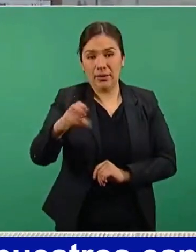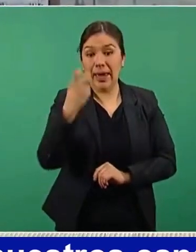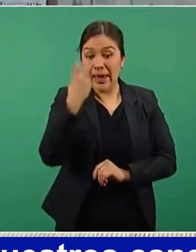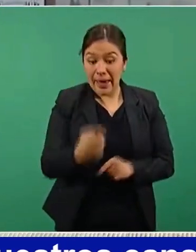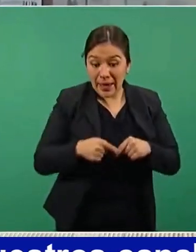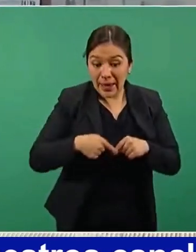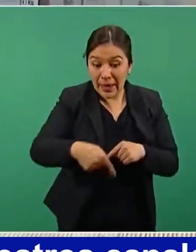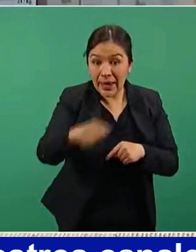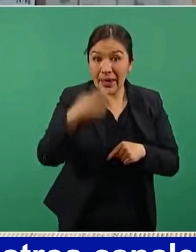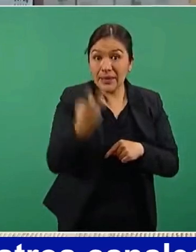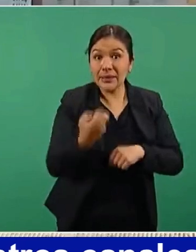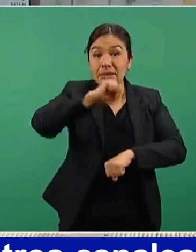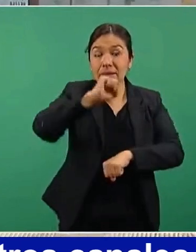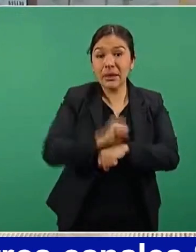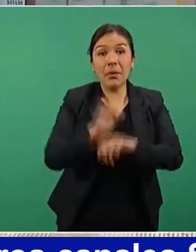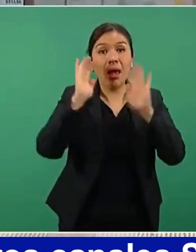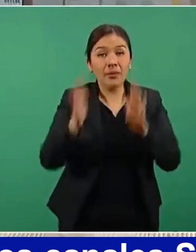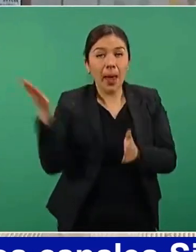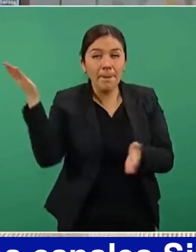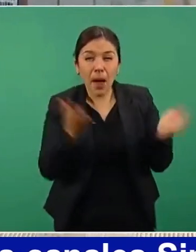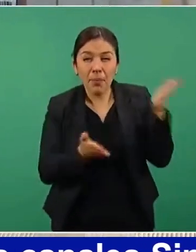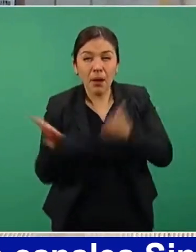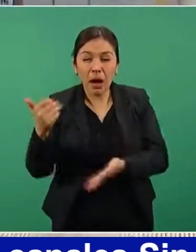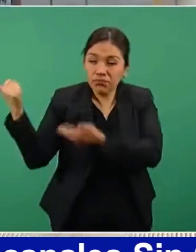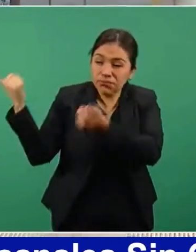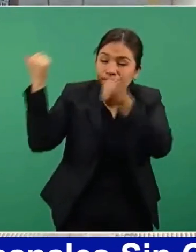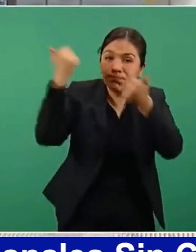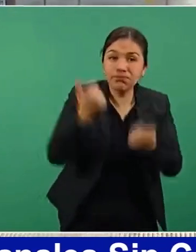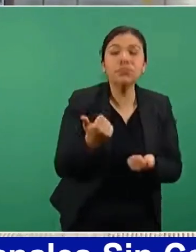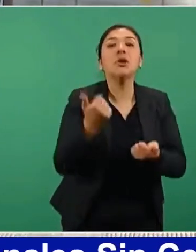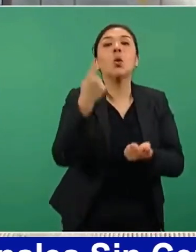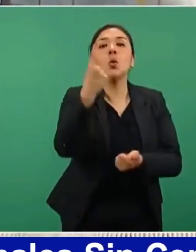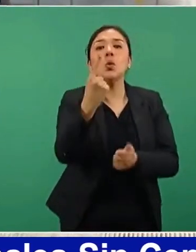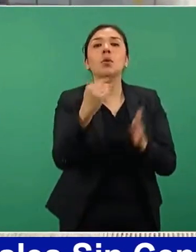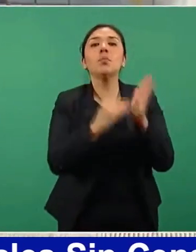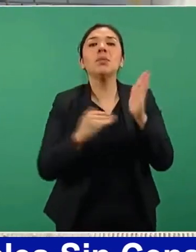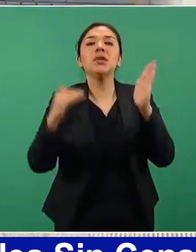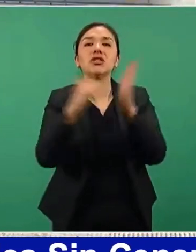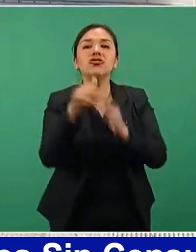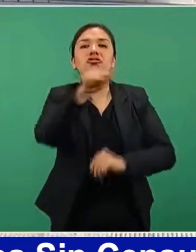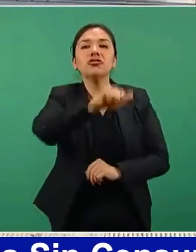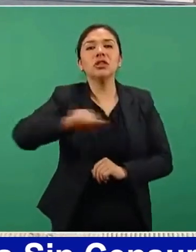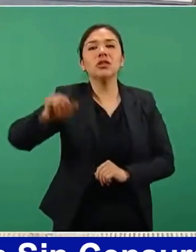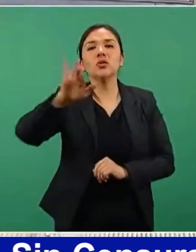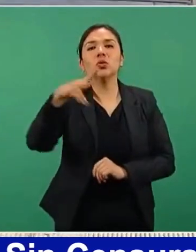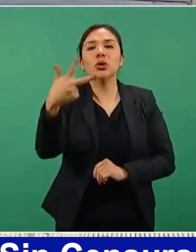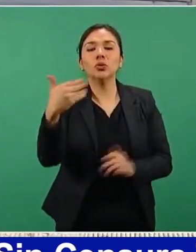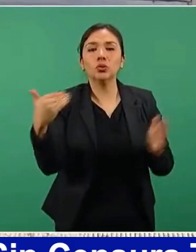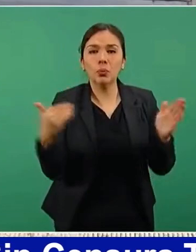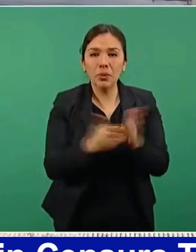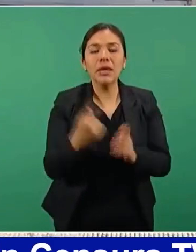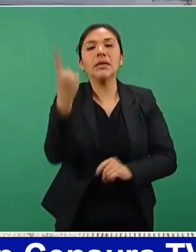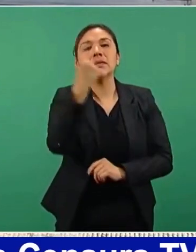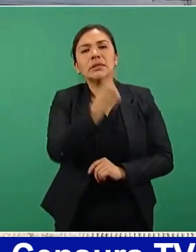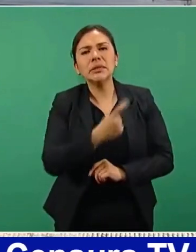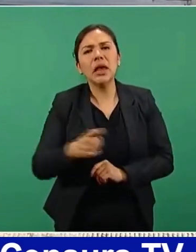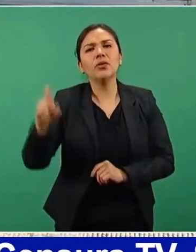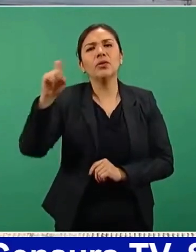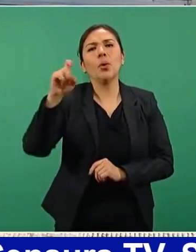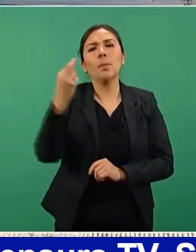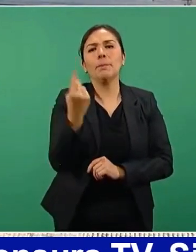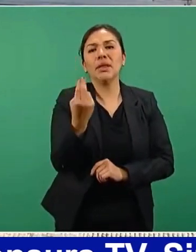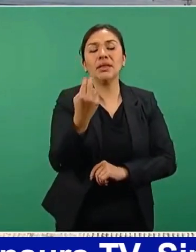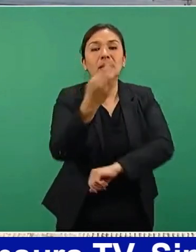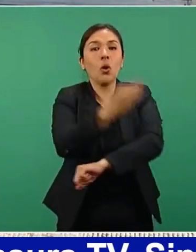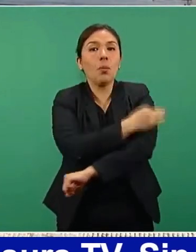semana, señor presidente, están confirmadas las llegadas de un millón 658 mil 125